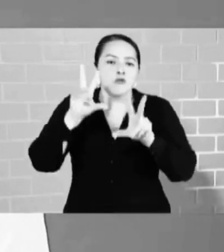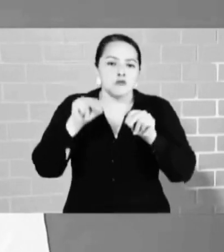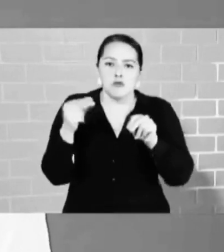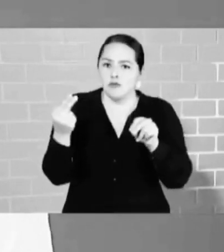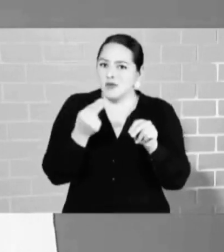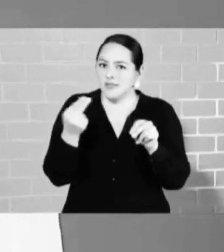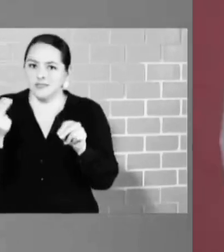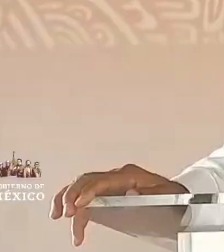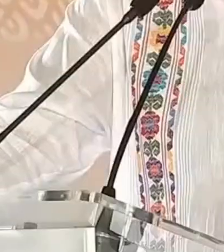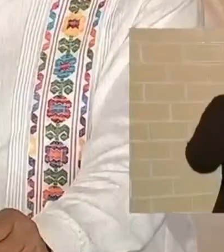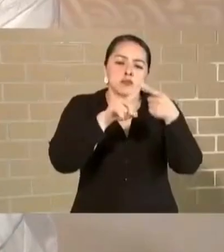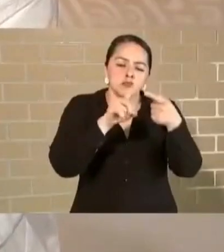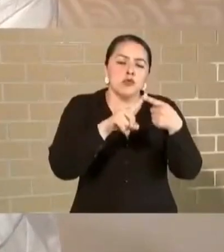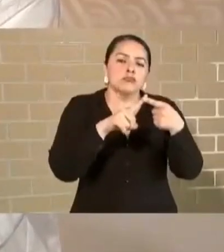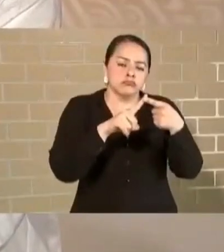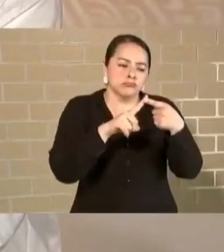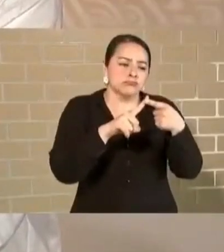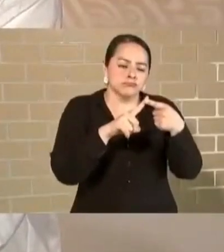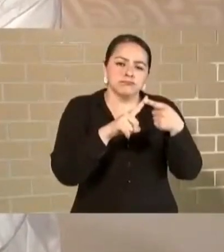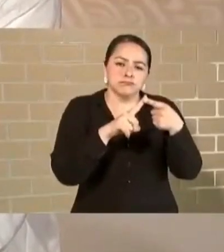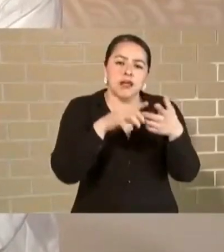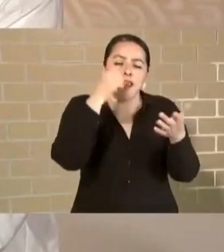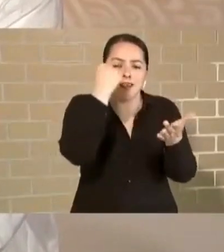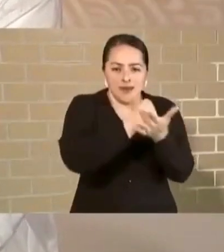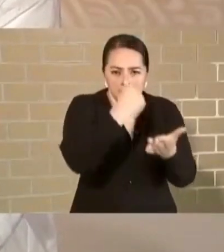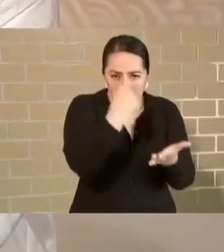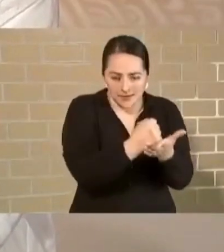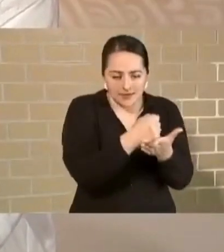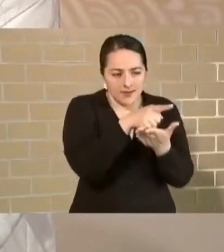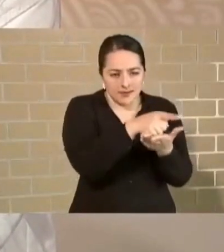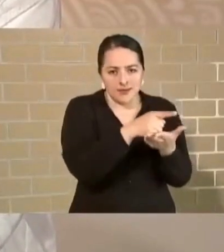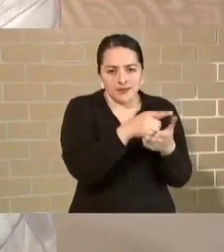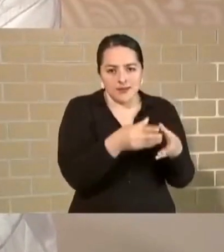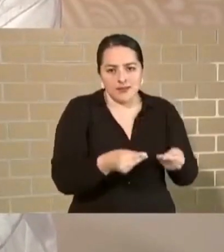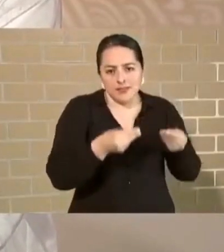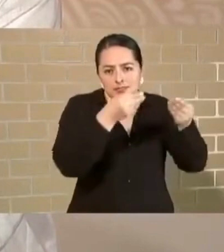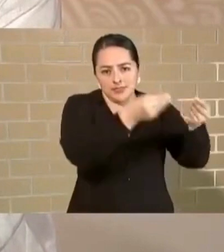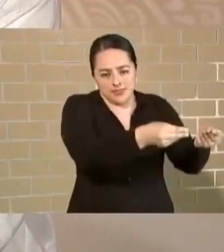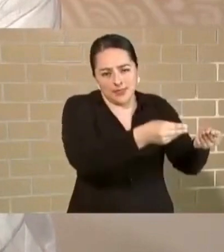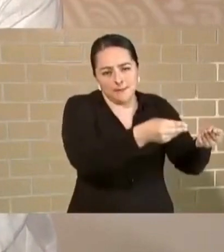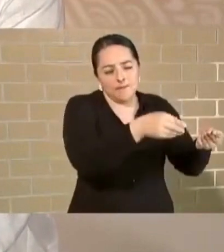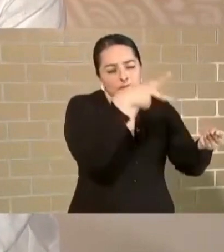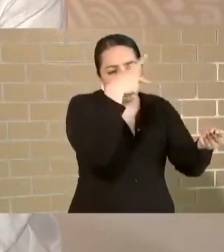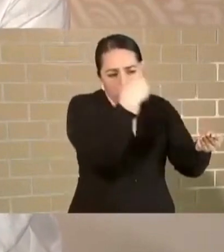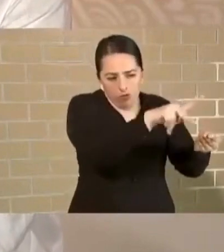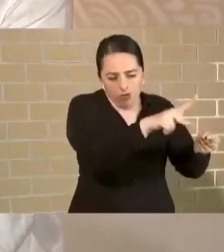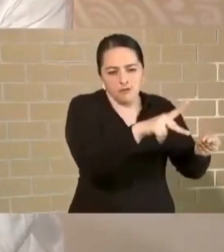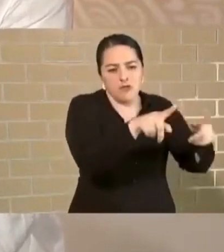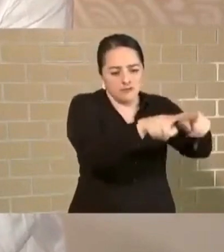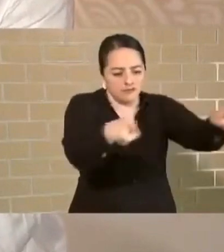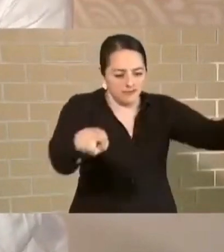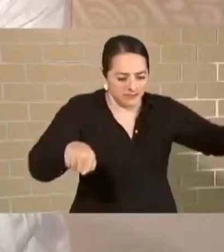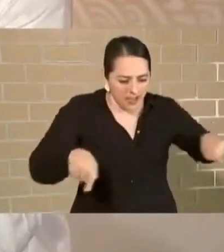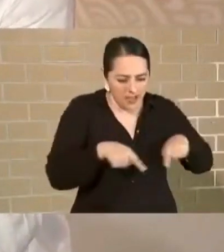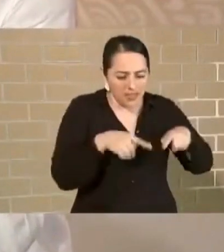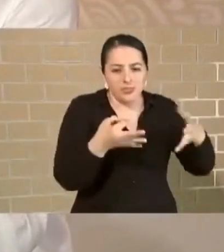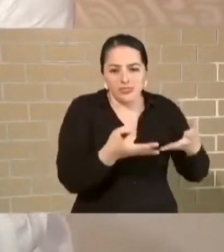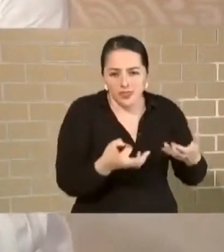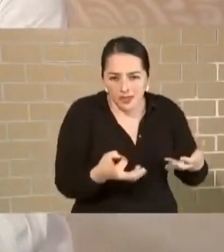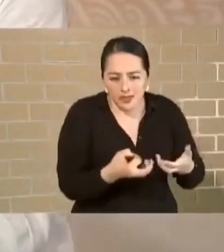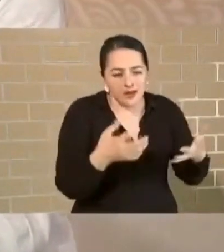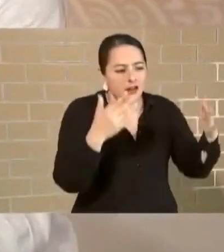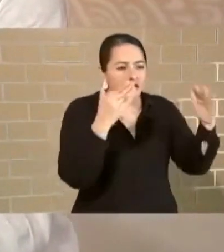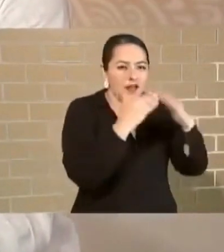a contaminar. Y quiero informar que en todas las